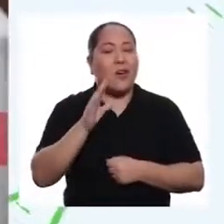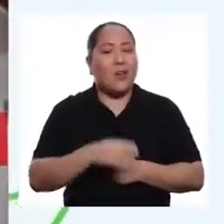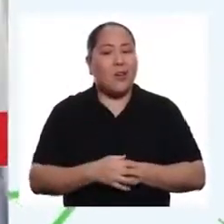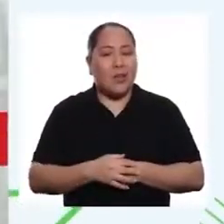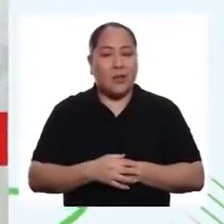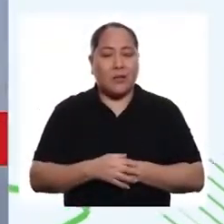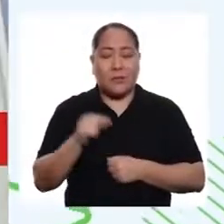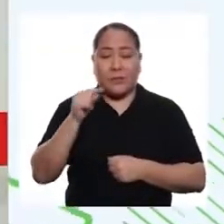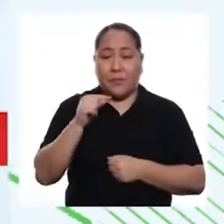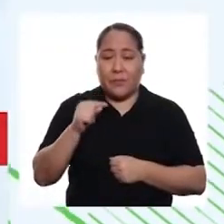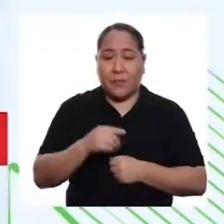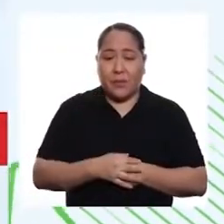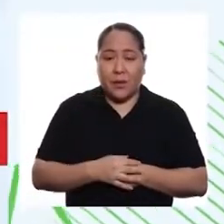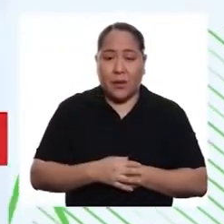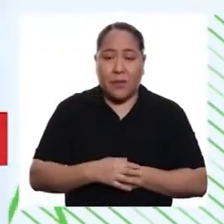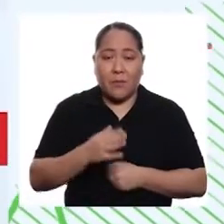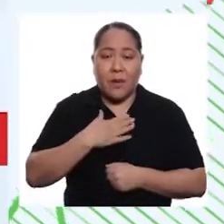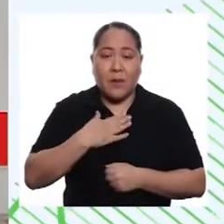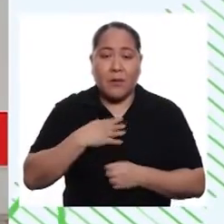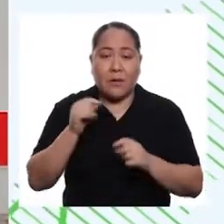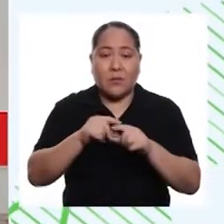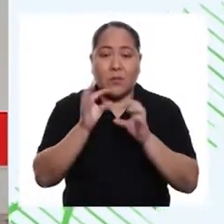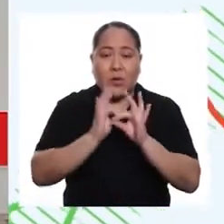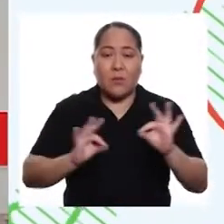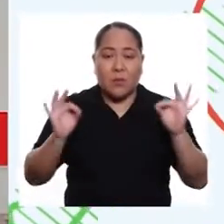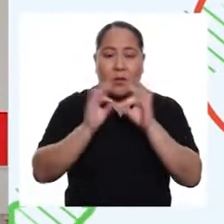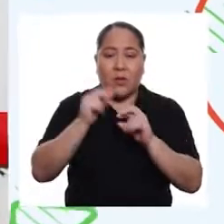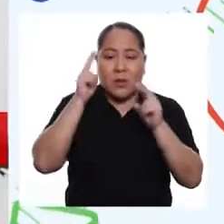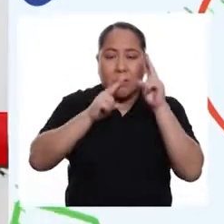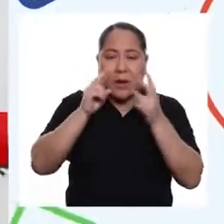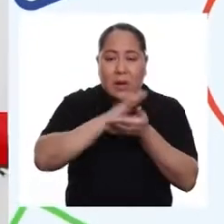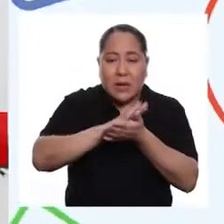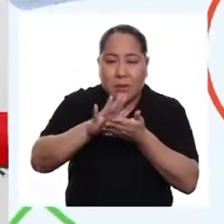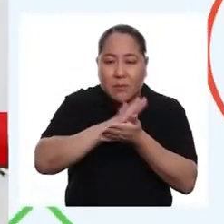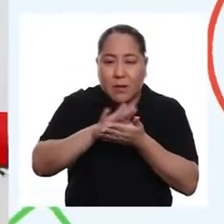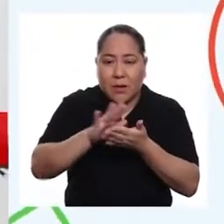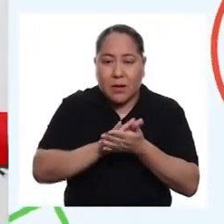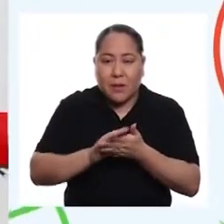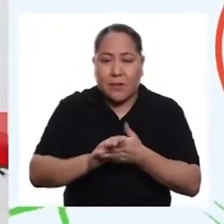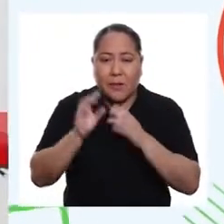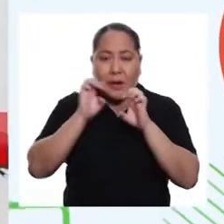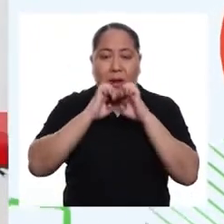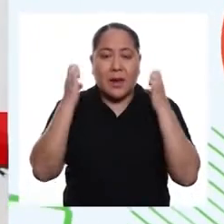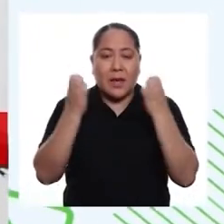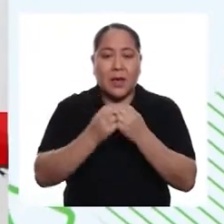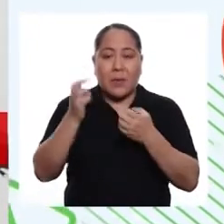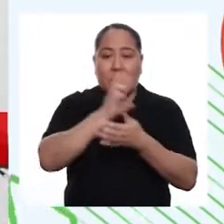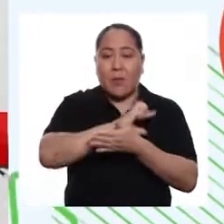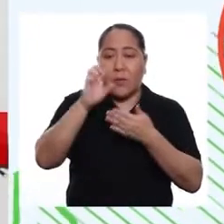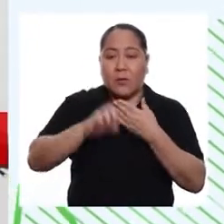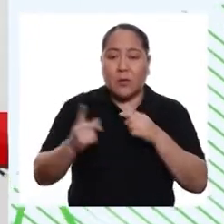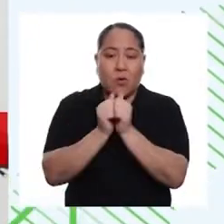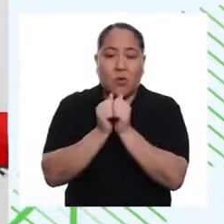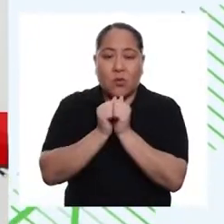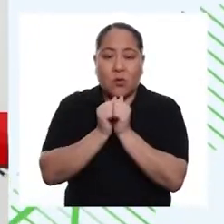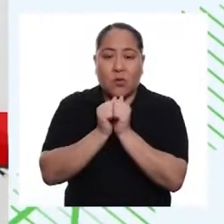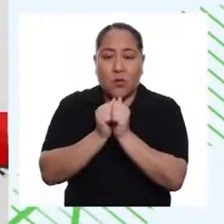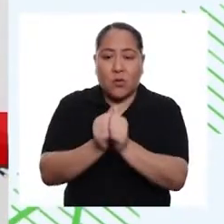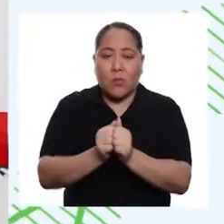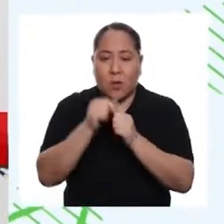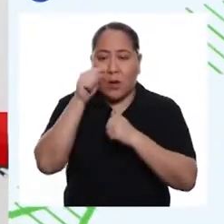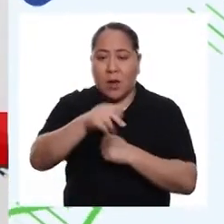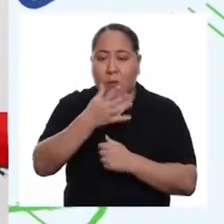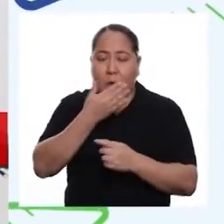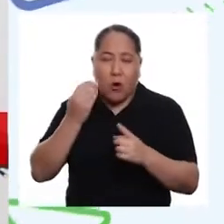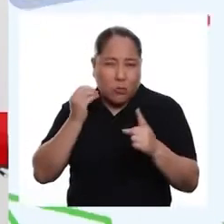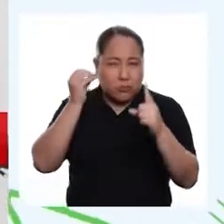Para mí es tan importante que limpia el micrófono para que no haya bacterias. Hay un equipo de profesionales que vienen juntos